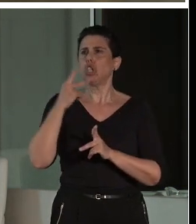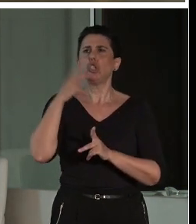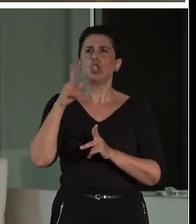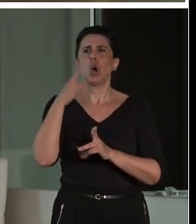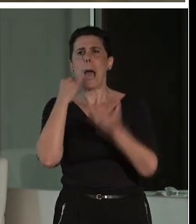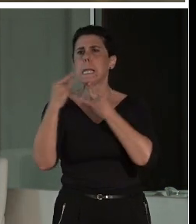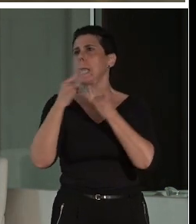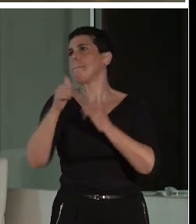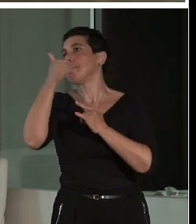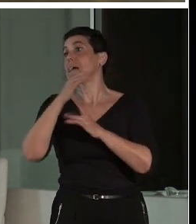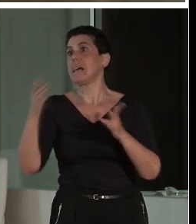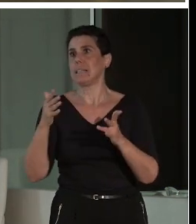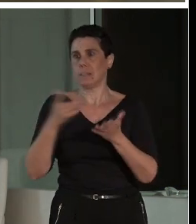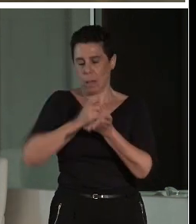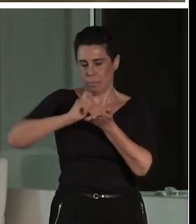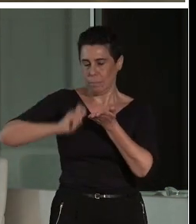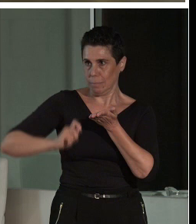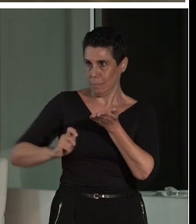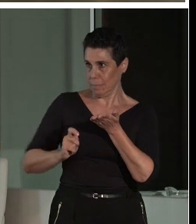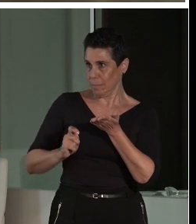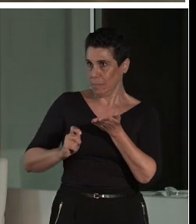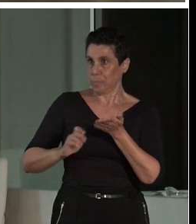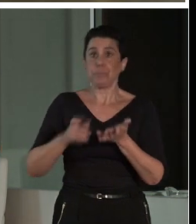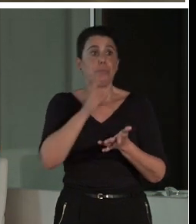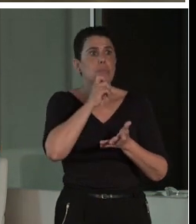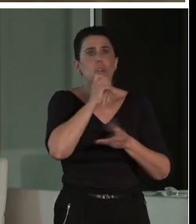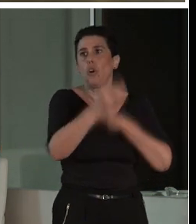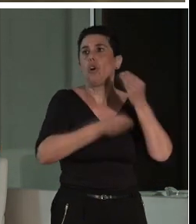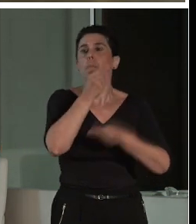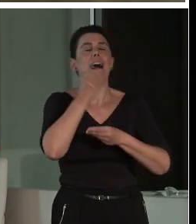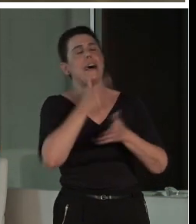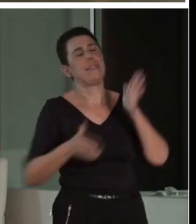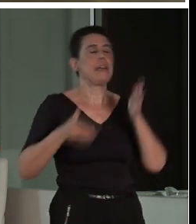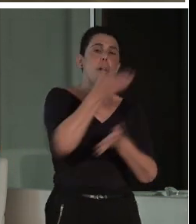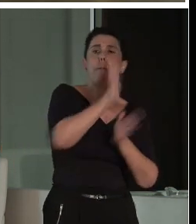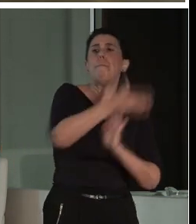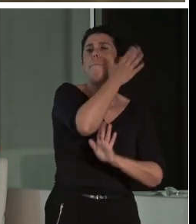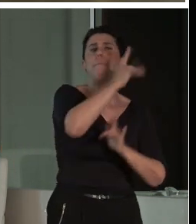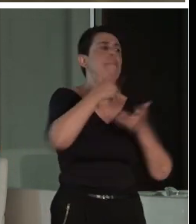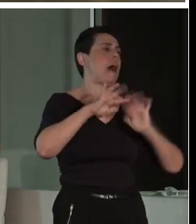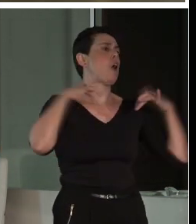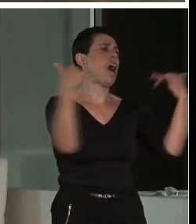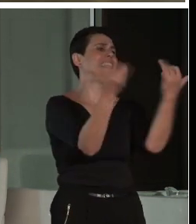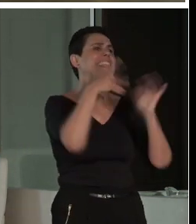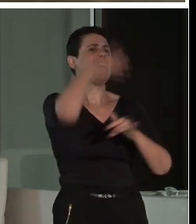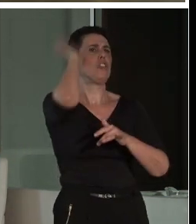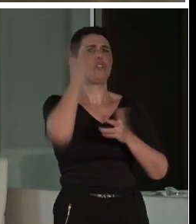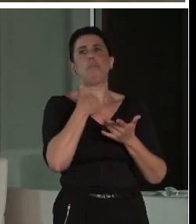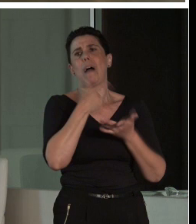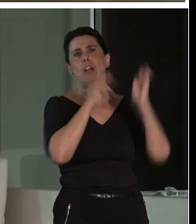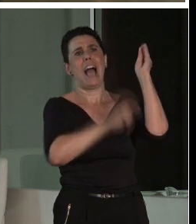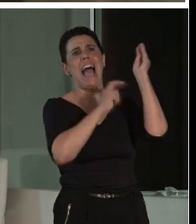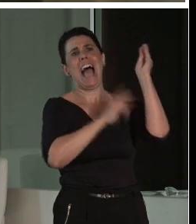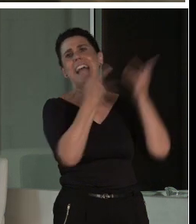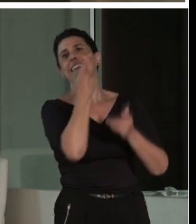atrapabilidad de los ítems, es decir, vamos al teatro romano, venga, me dice el arqueólogo, para mí el teatro romano tiene